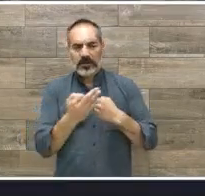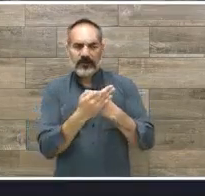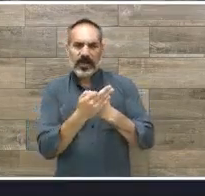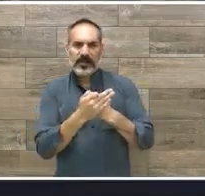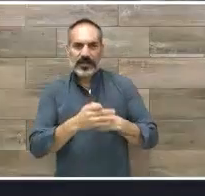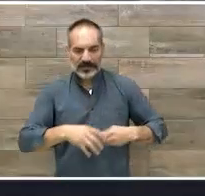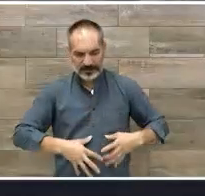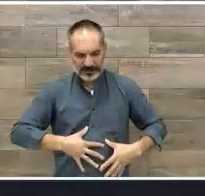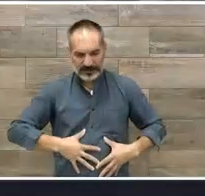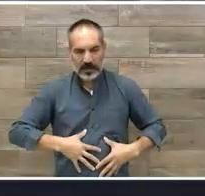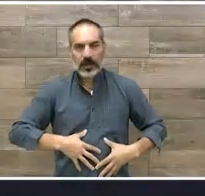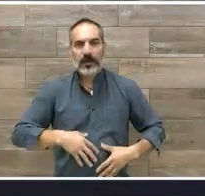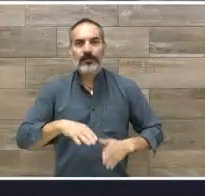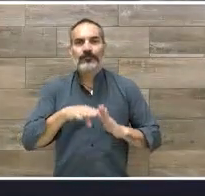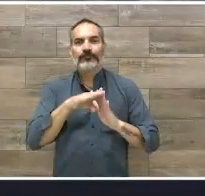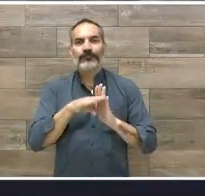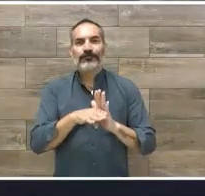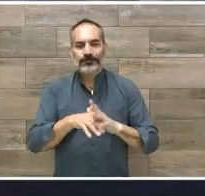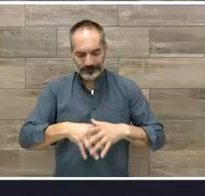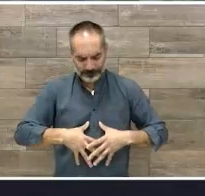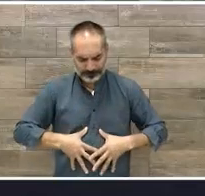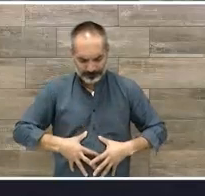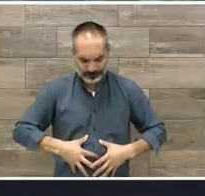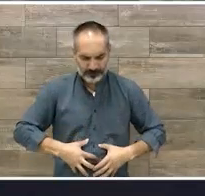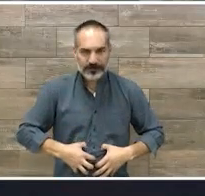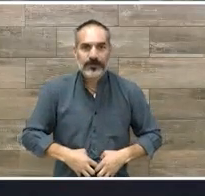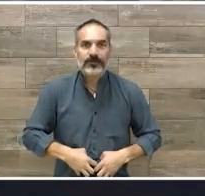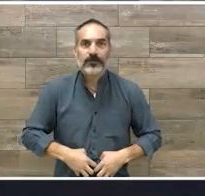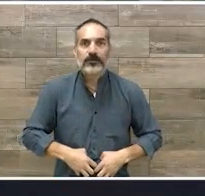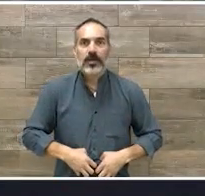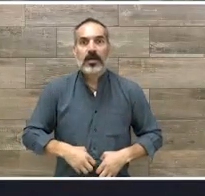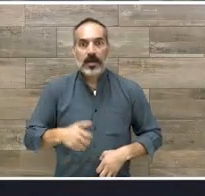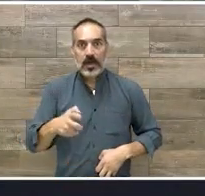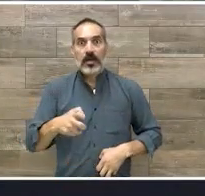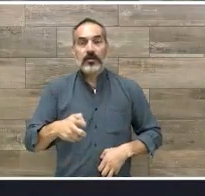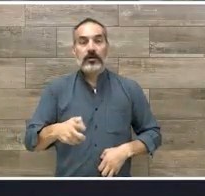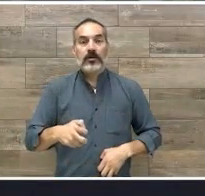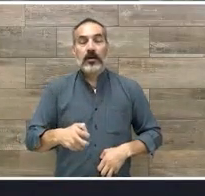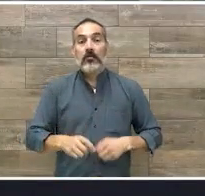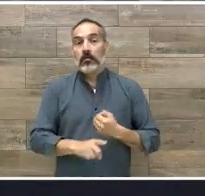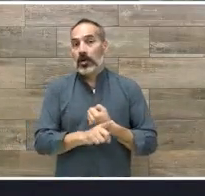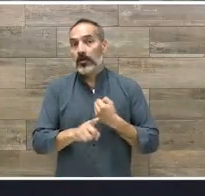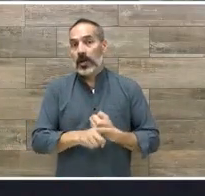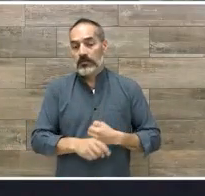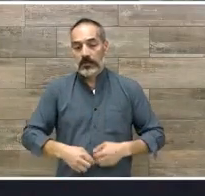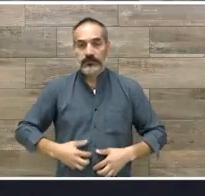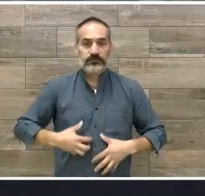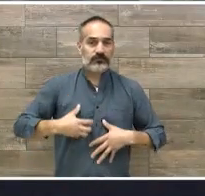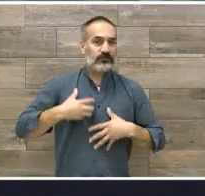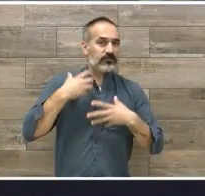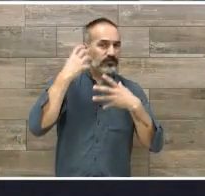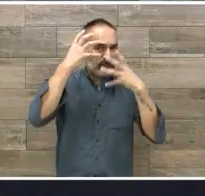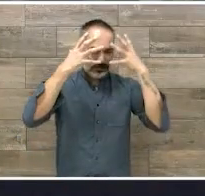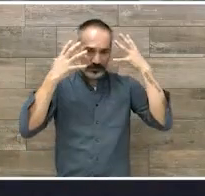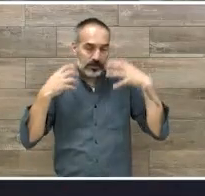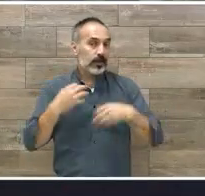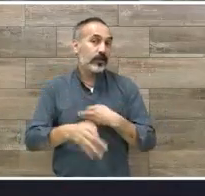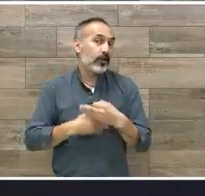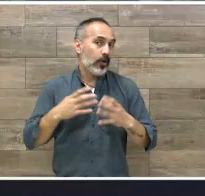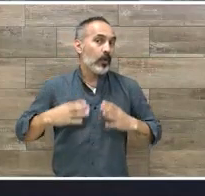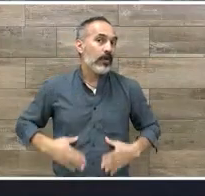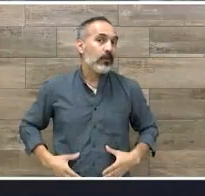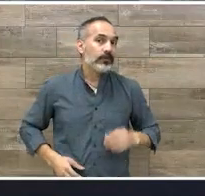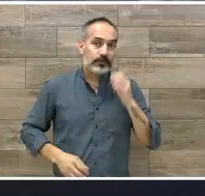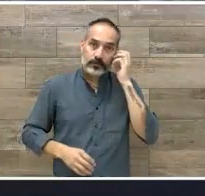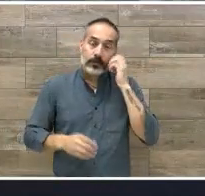empezara a desarrollar alguna otra situación que afecta directamente el neurodesarrollo. Tenemos que tomar conciencia